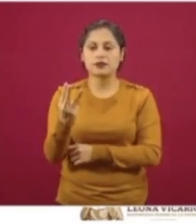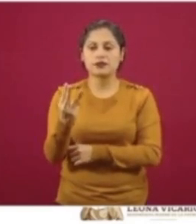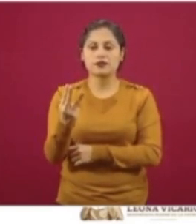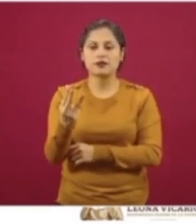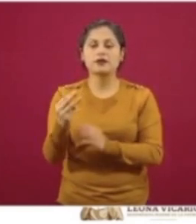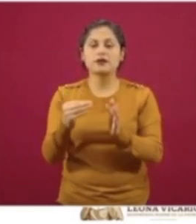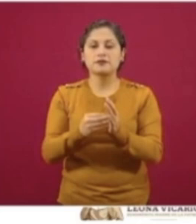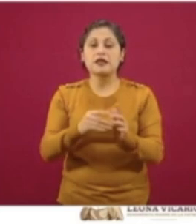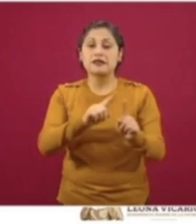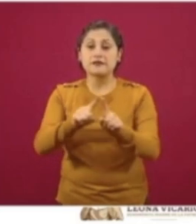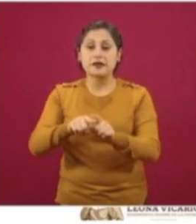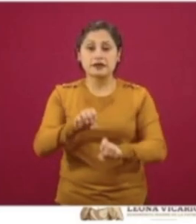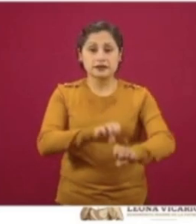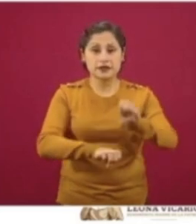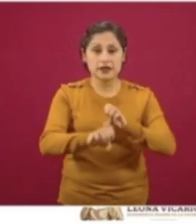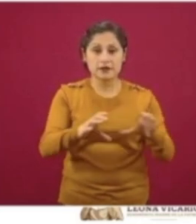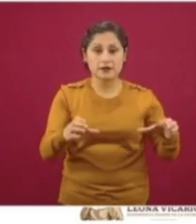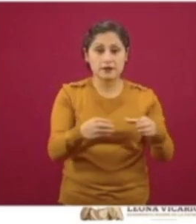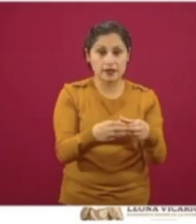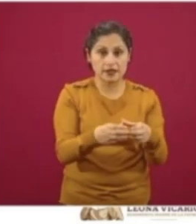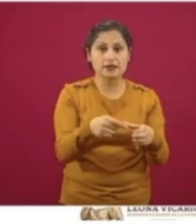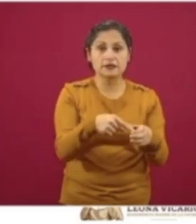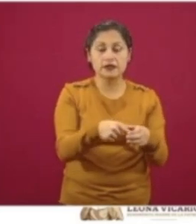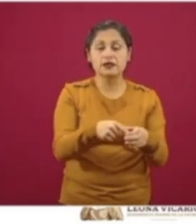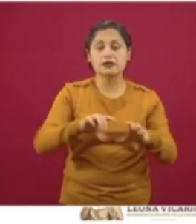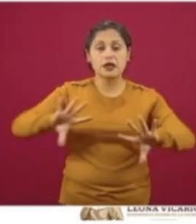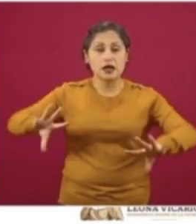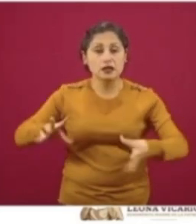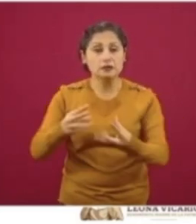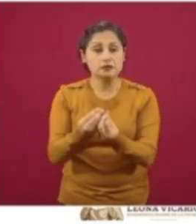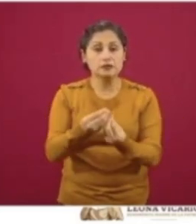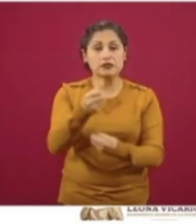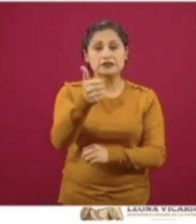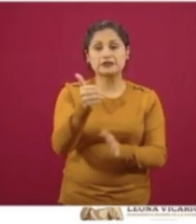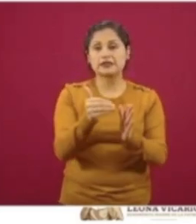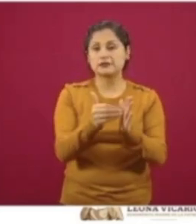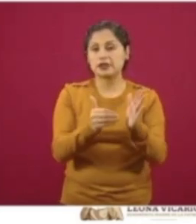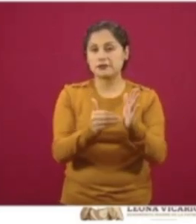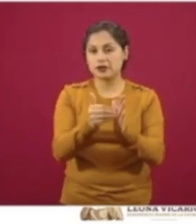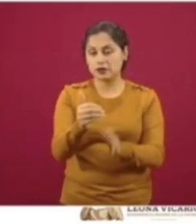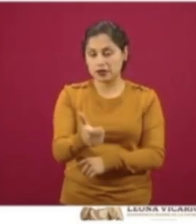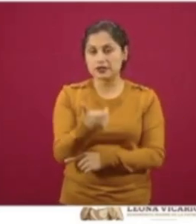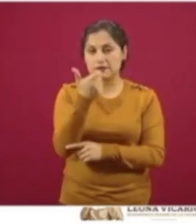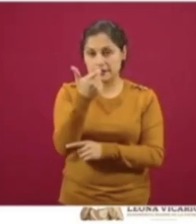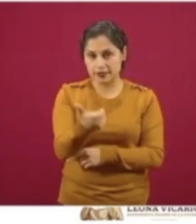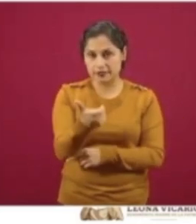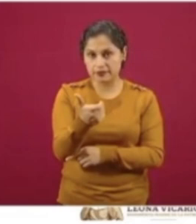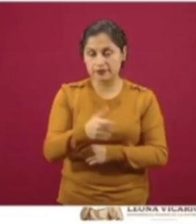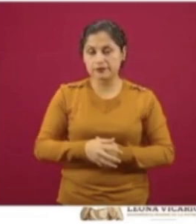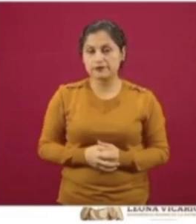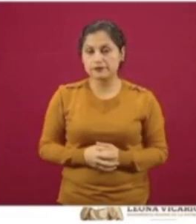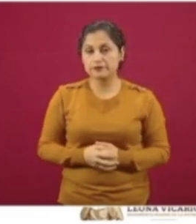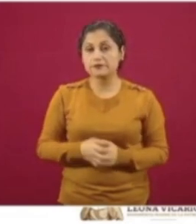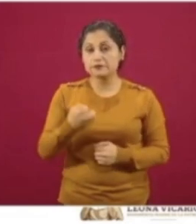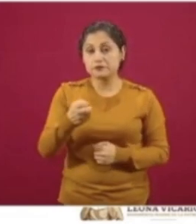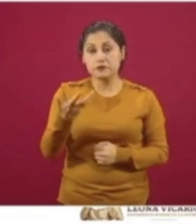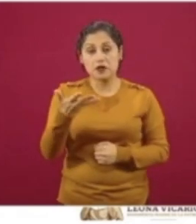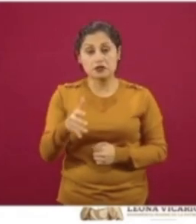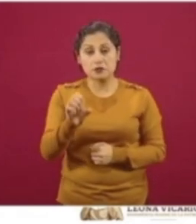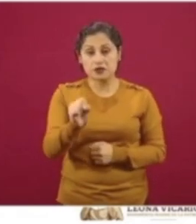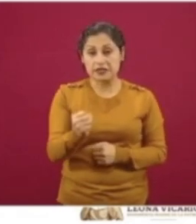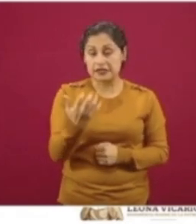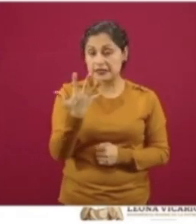pequeños y medianos productores con un monto total de casi seis mil millones de pesos. Esta meta representa el 65